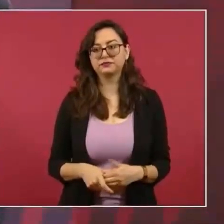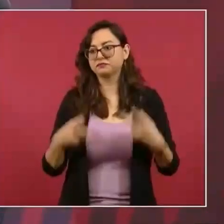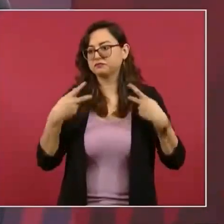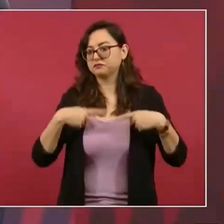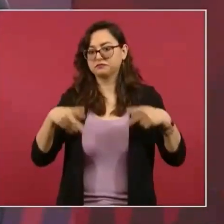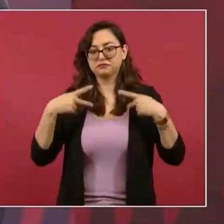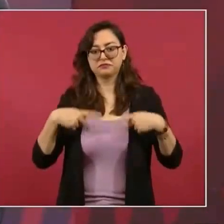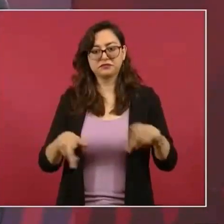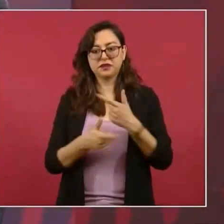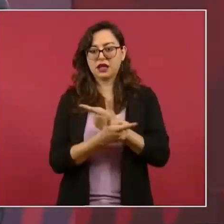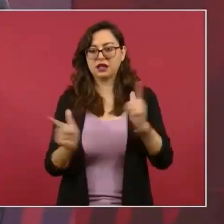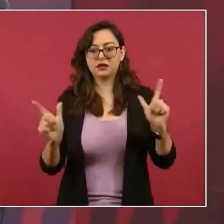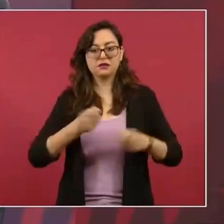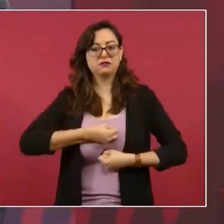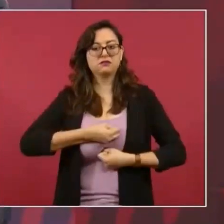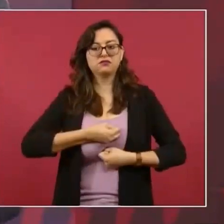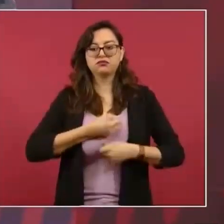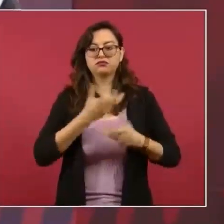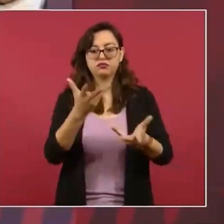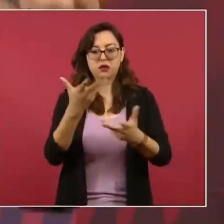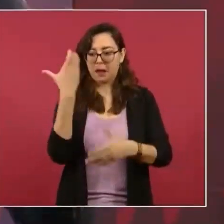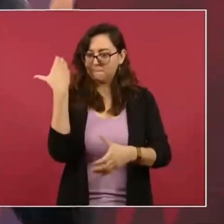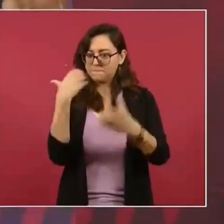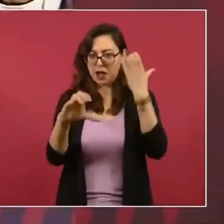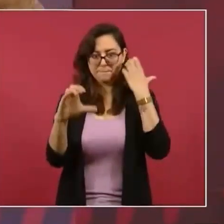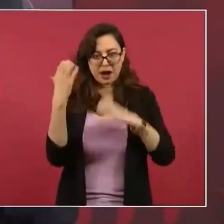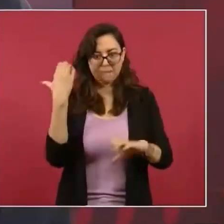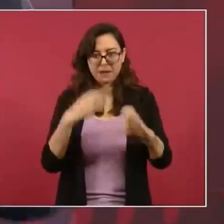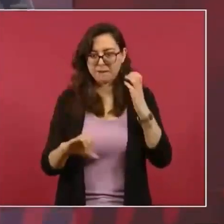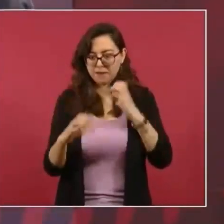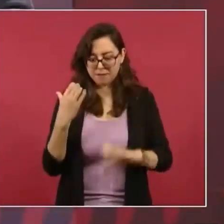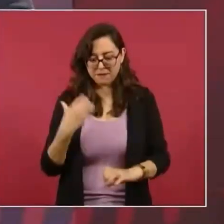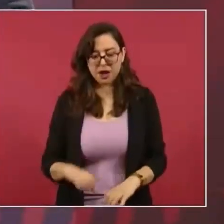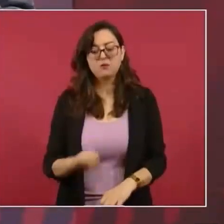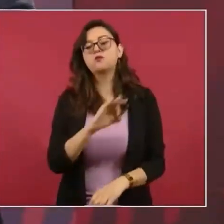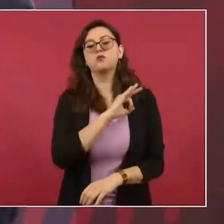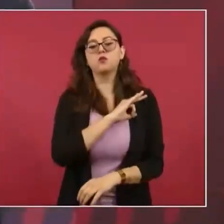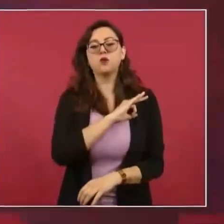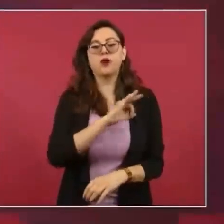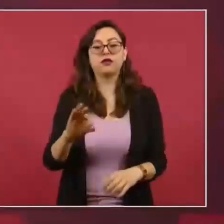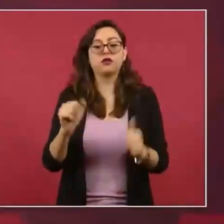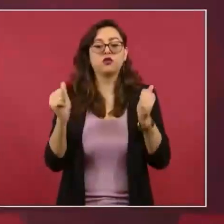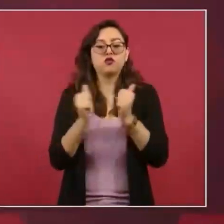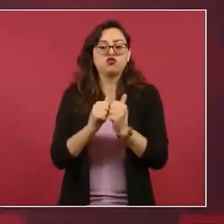manifestarse si tiene un teléfono